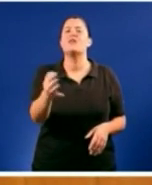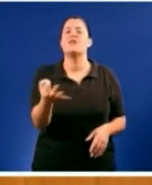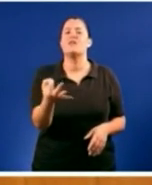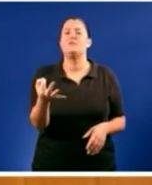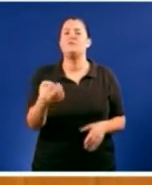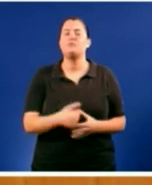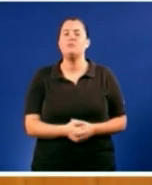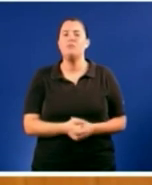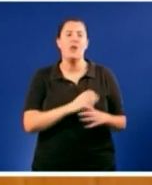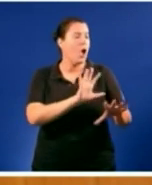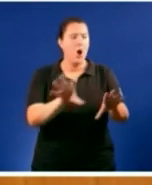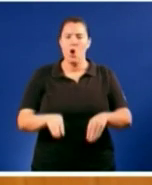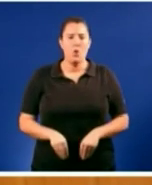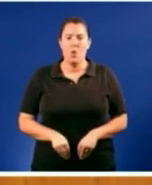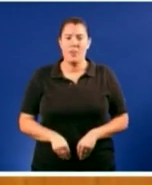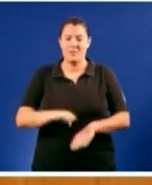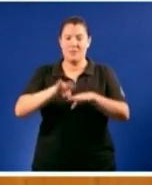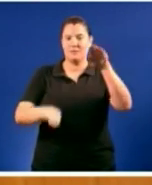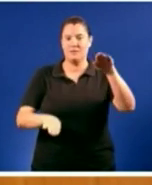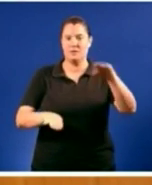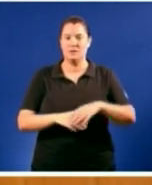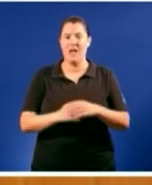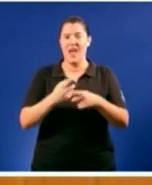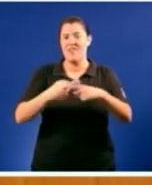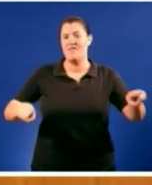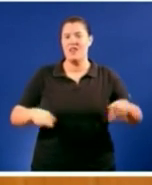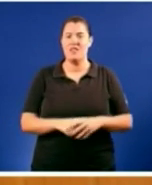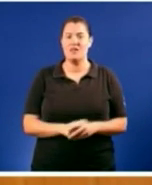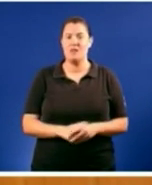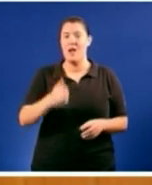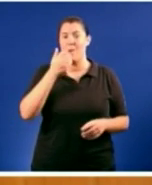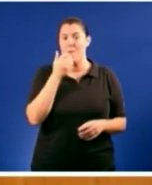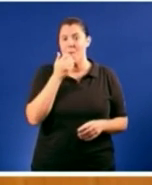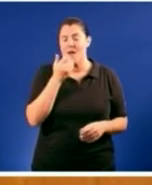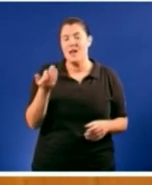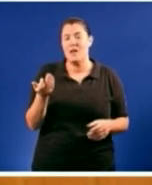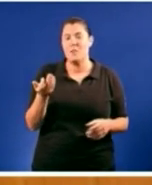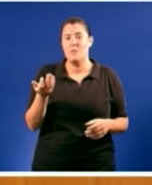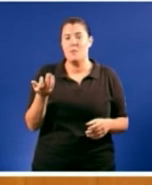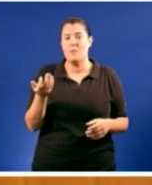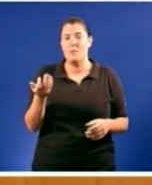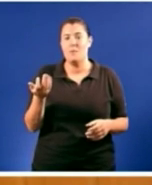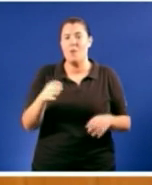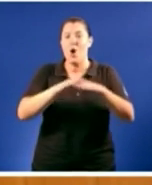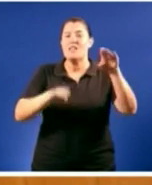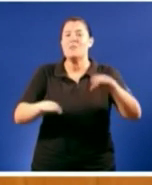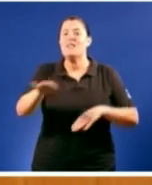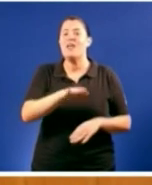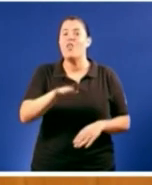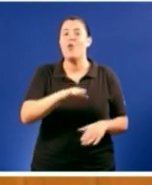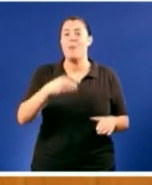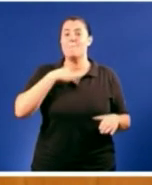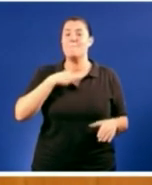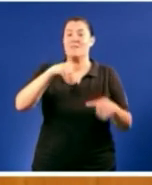ninguna asimetría. Cando asimetría, señor Fijó, estaba na Constitución en o